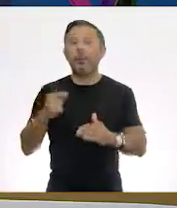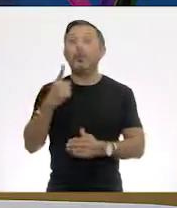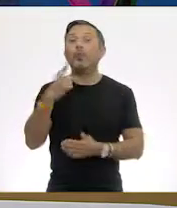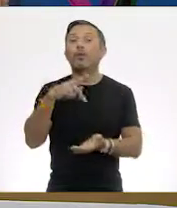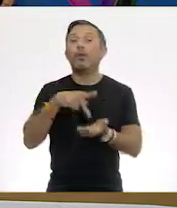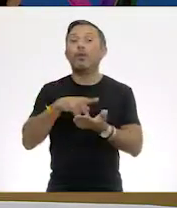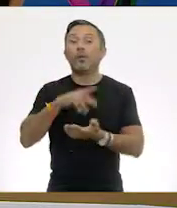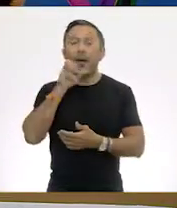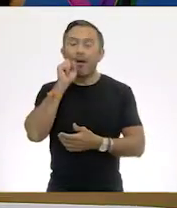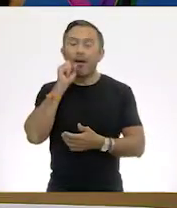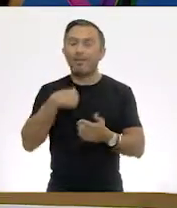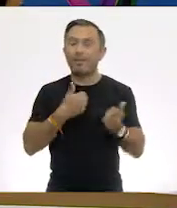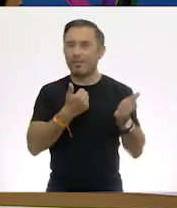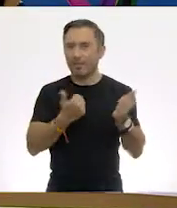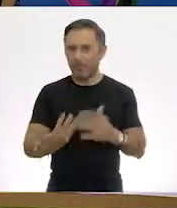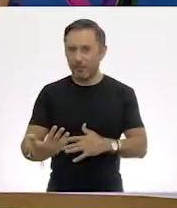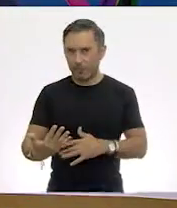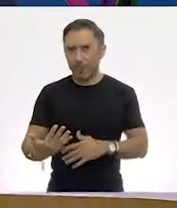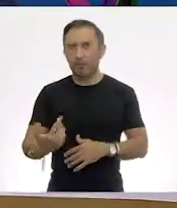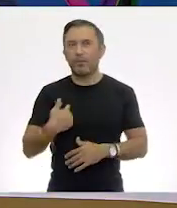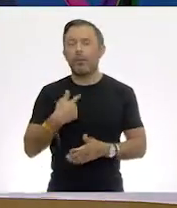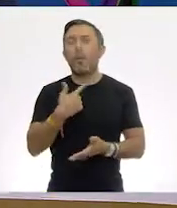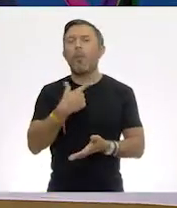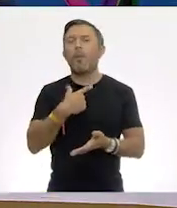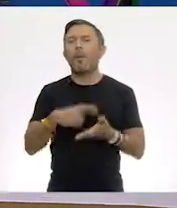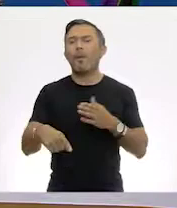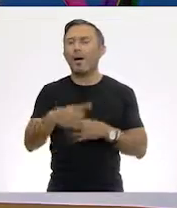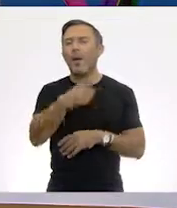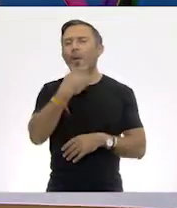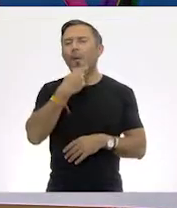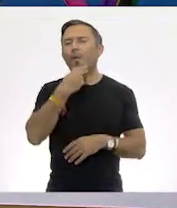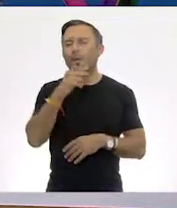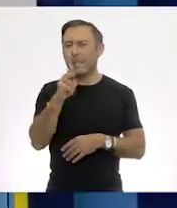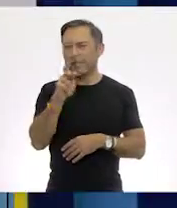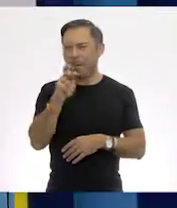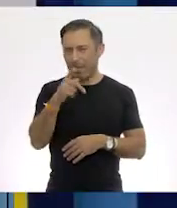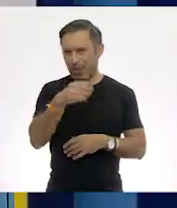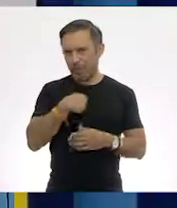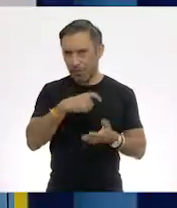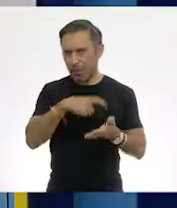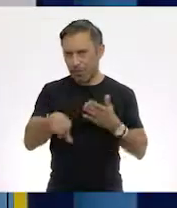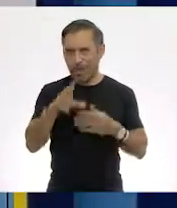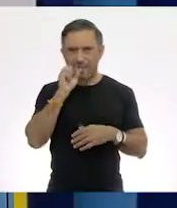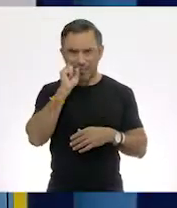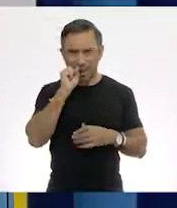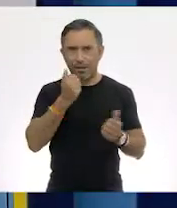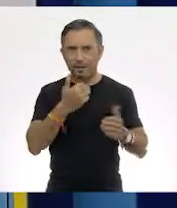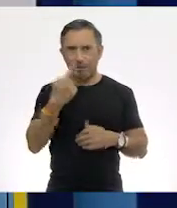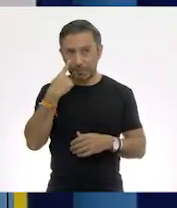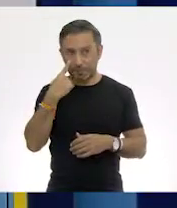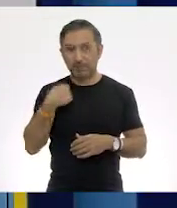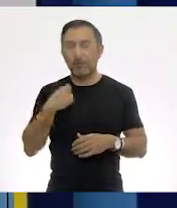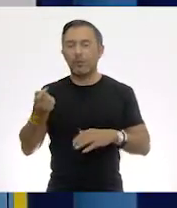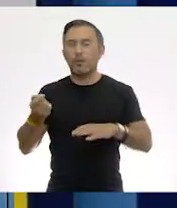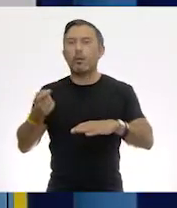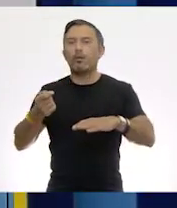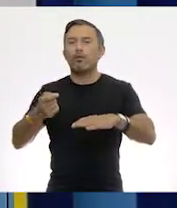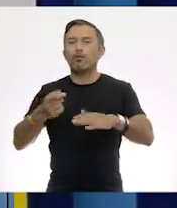compré al señor Pepe. Mira, esta es una báscula digital.